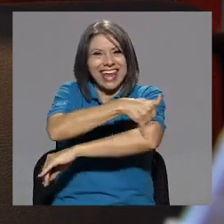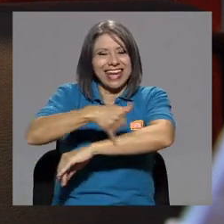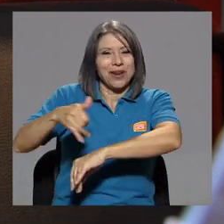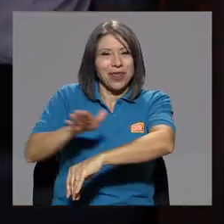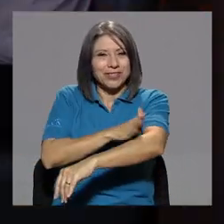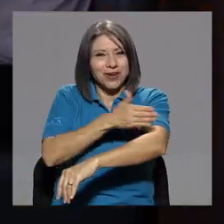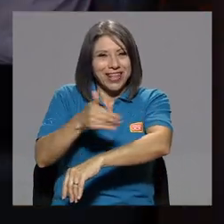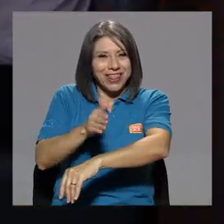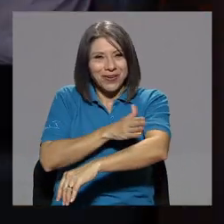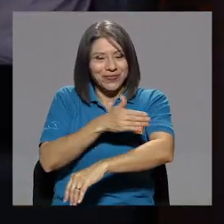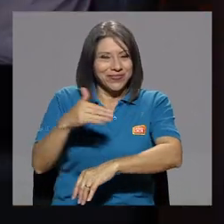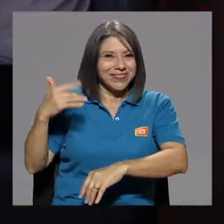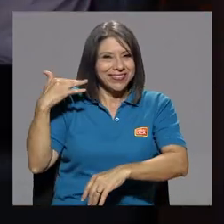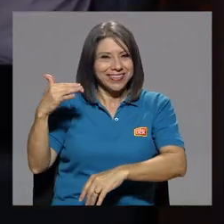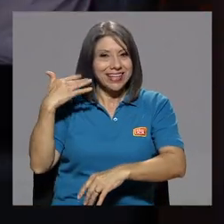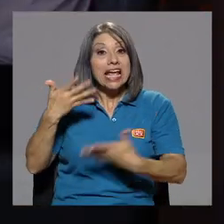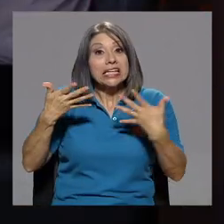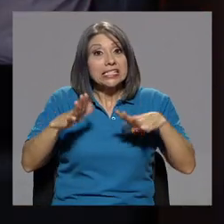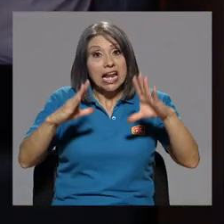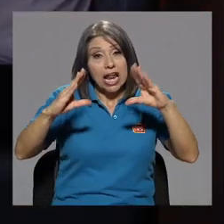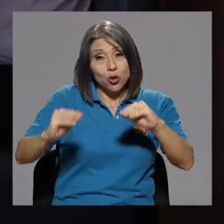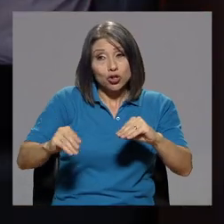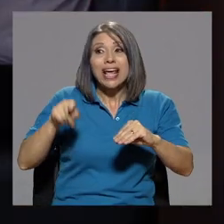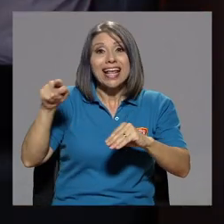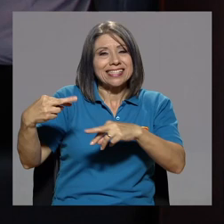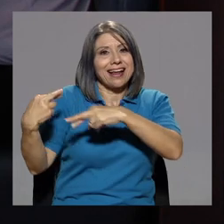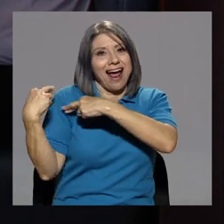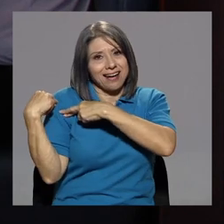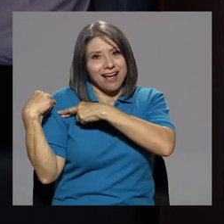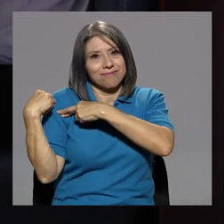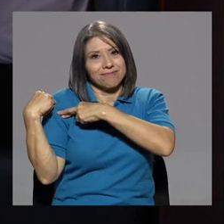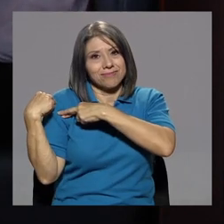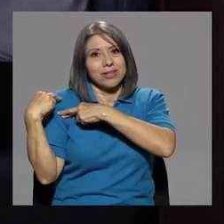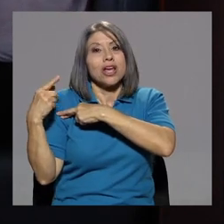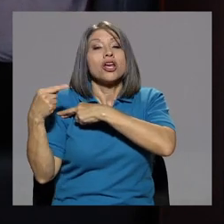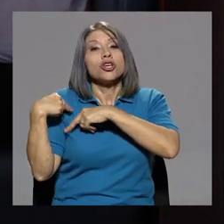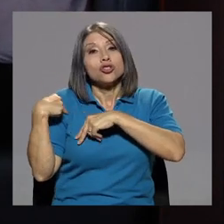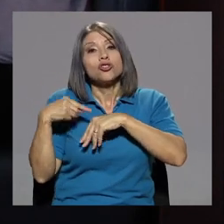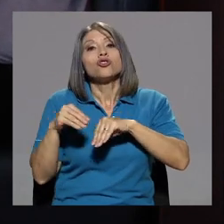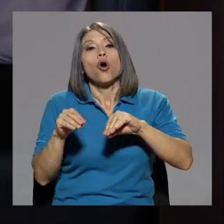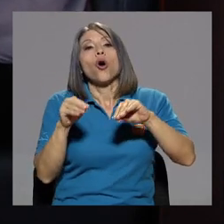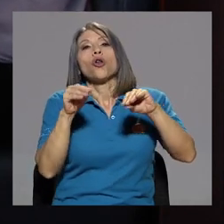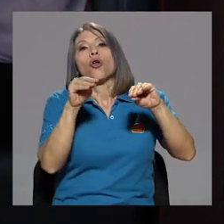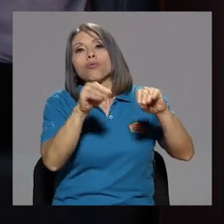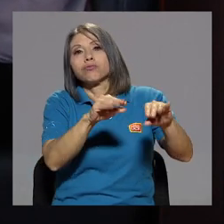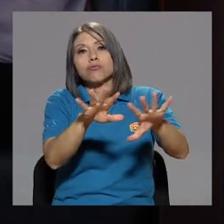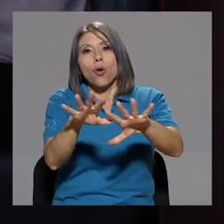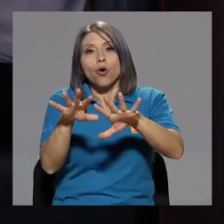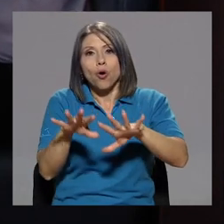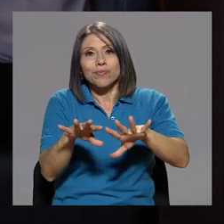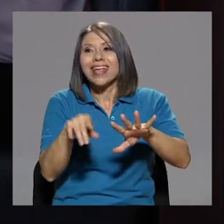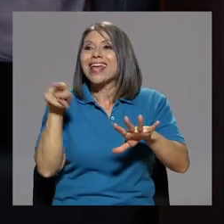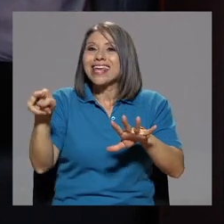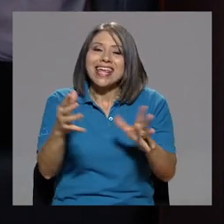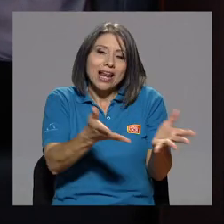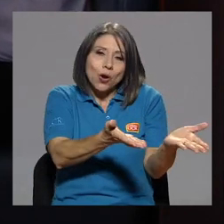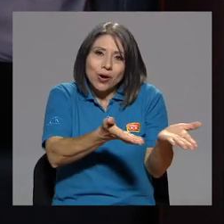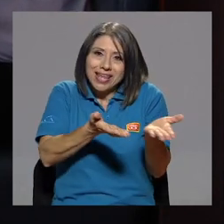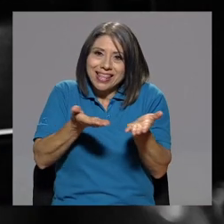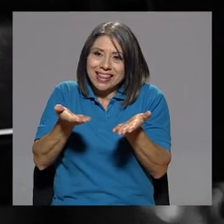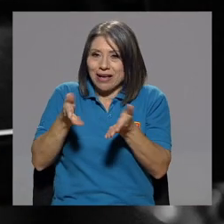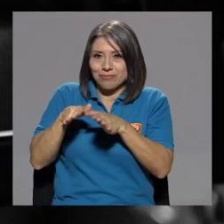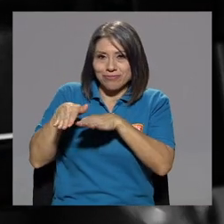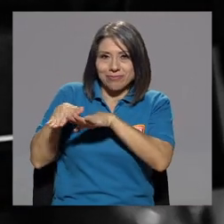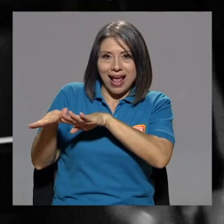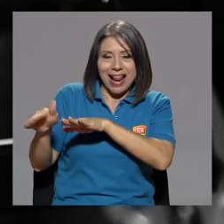Y ya en la noche ya él se encarga, yo lo pongo y él lo quita y lo pone al cabrito mío, a Carlos Alberto.